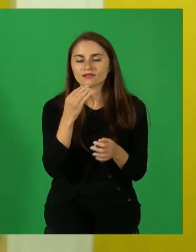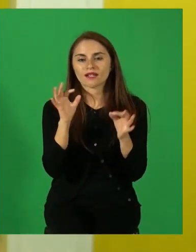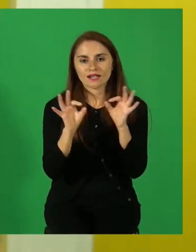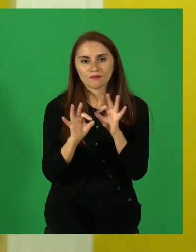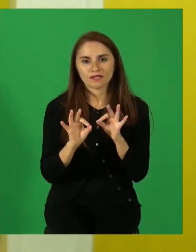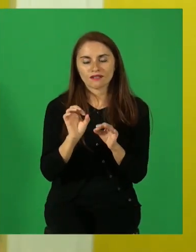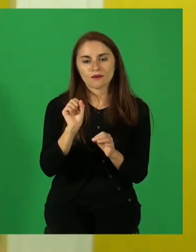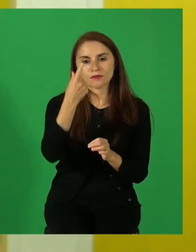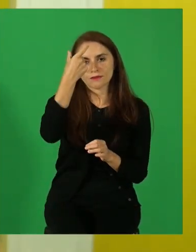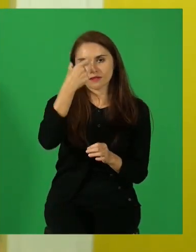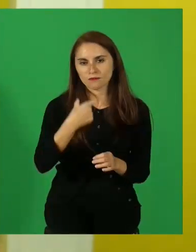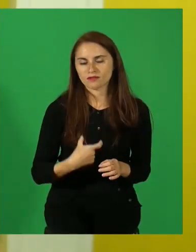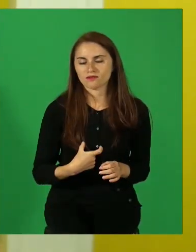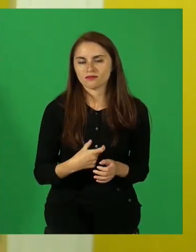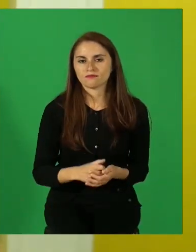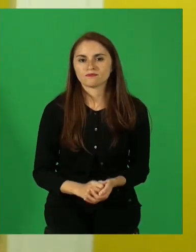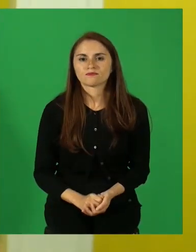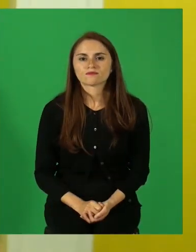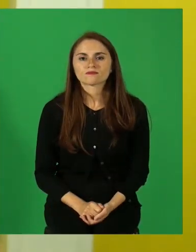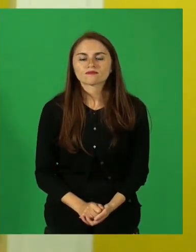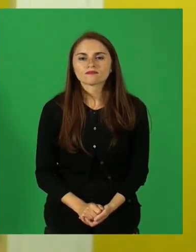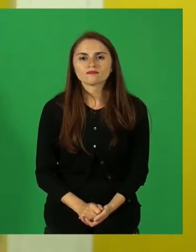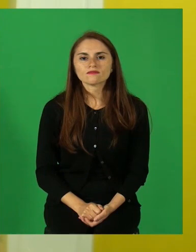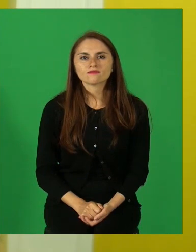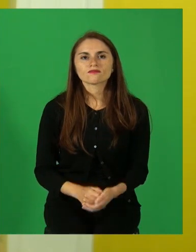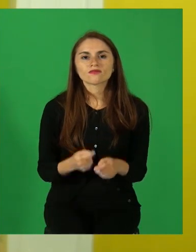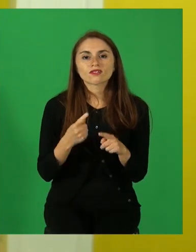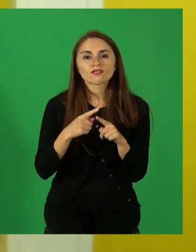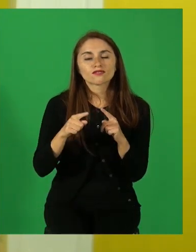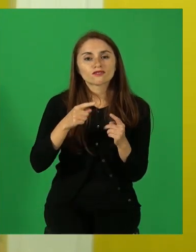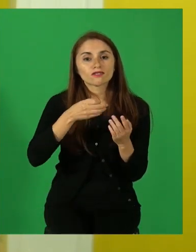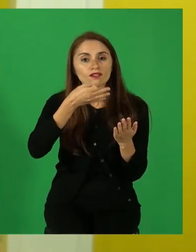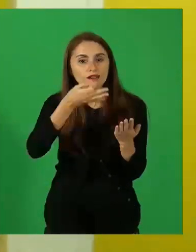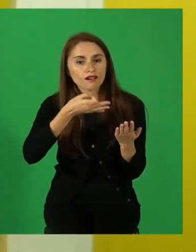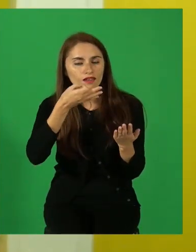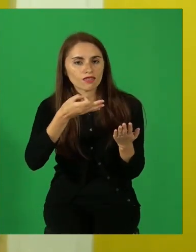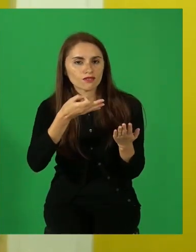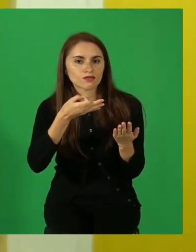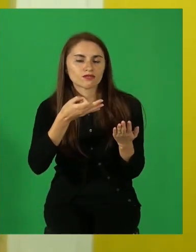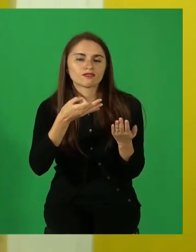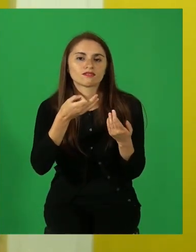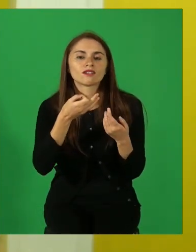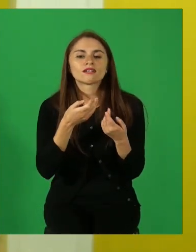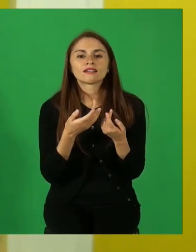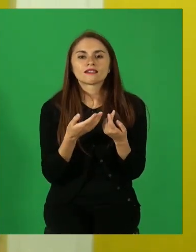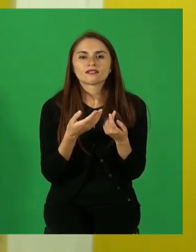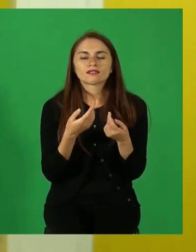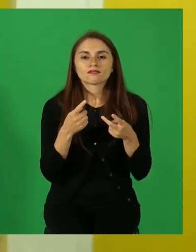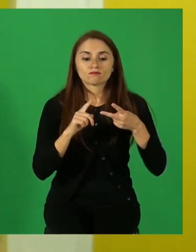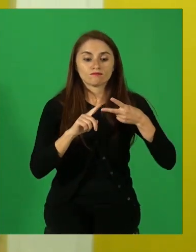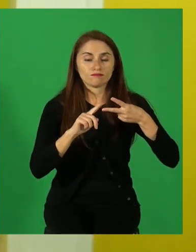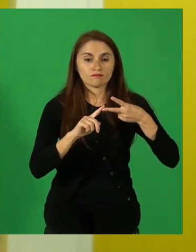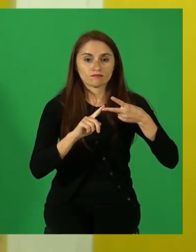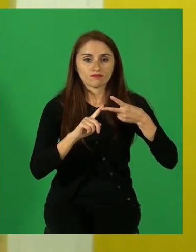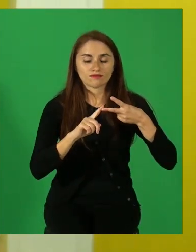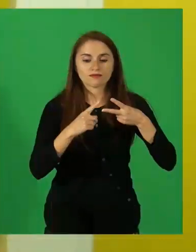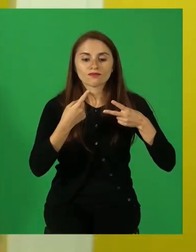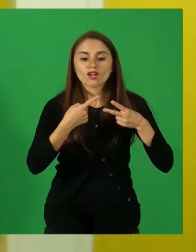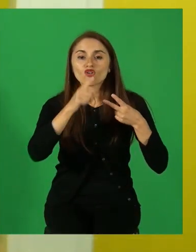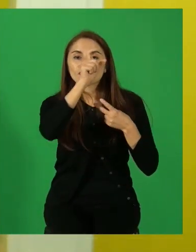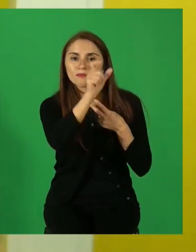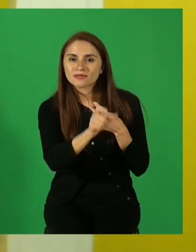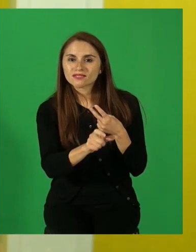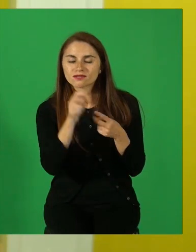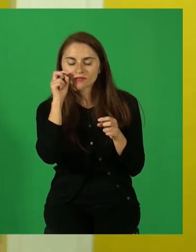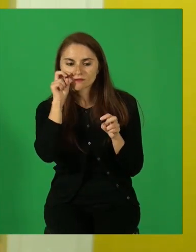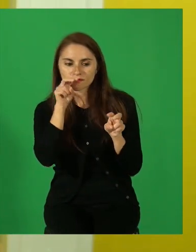primera persona. Bien, el otro narrador que estaba también dentro de la historia va a contar lo que le sucede a otro, pero